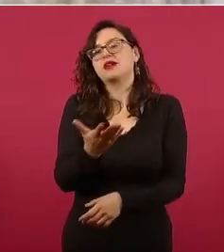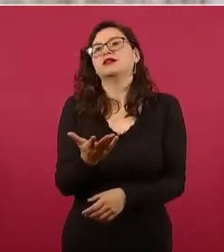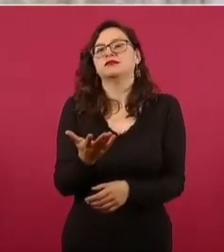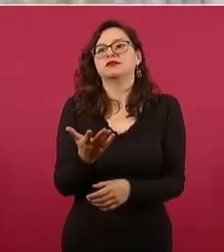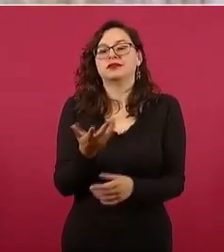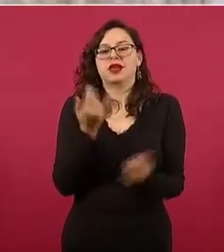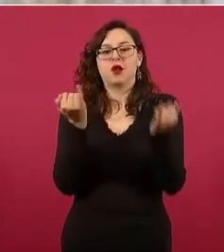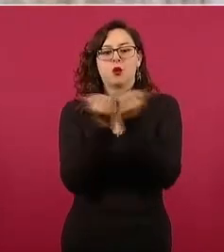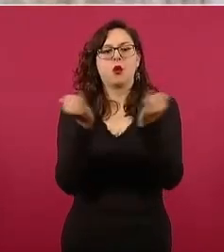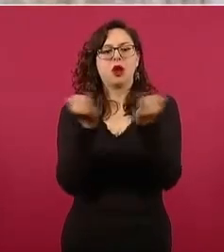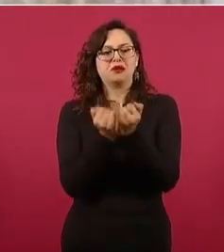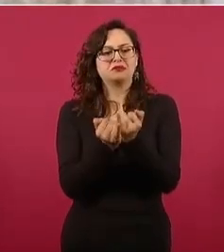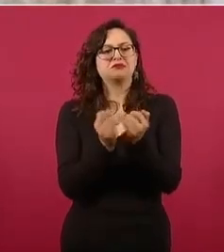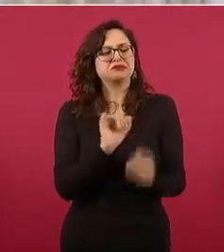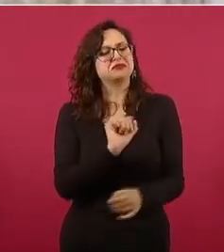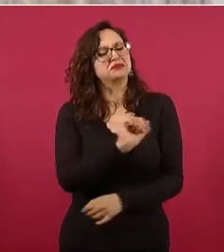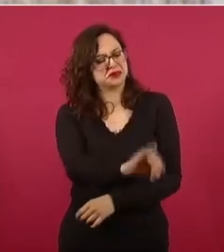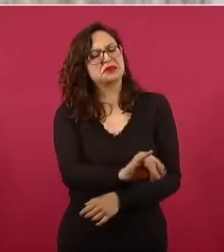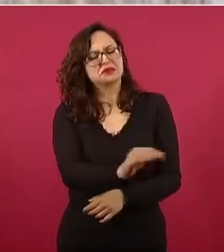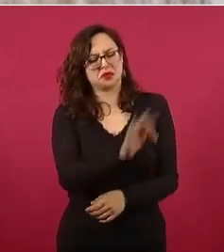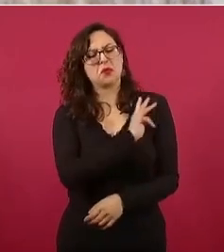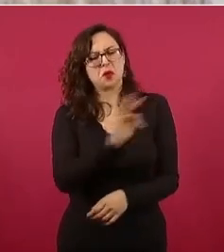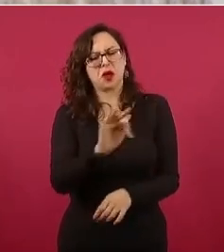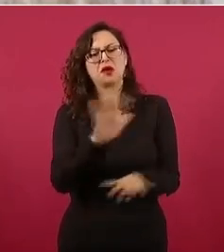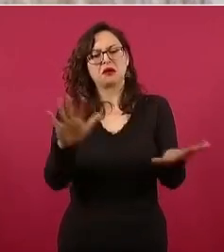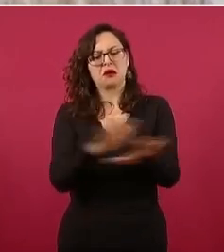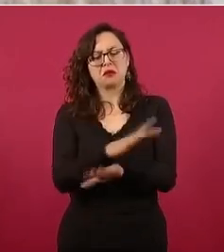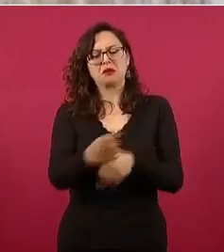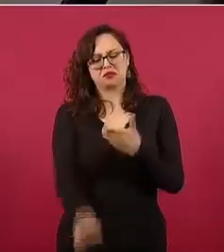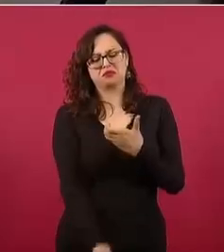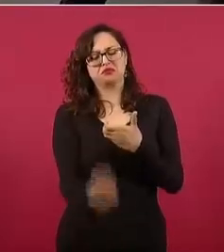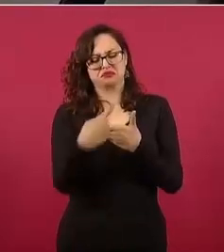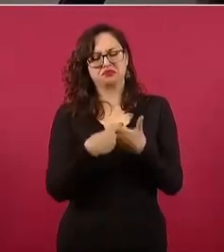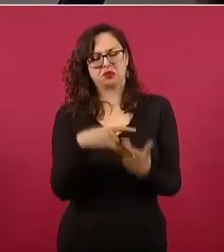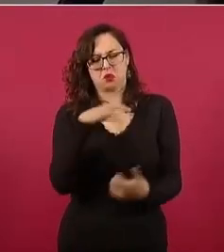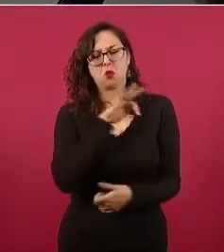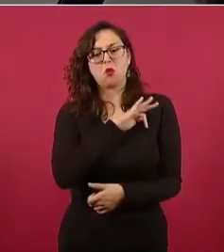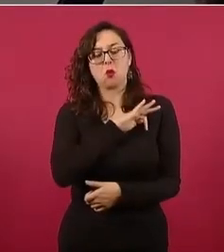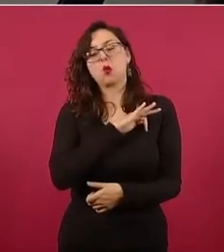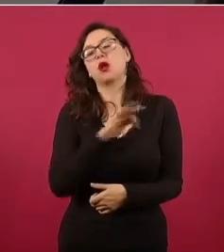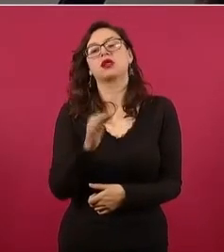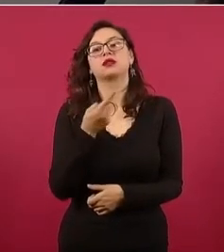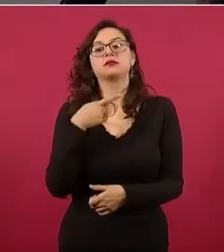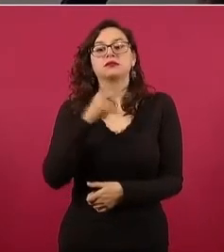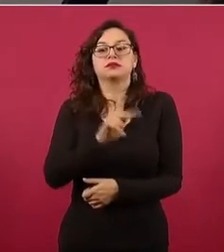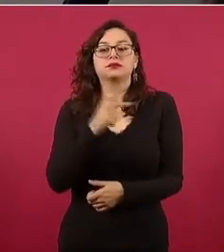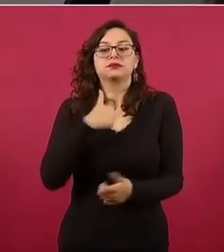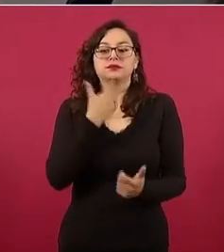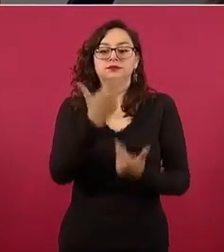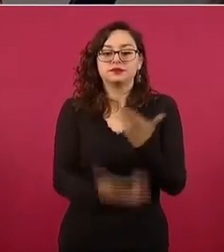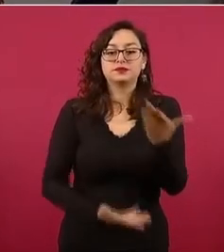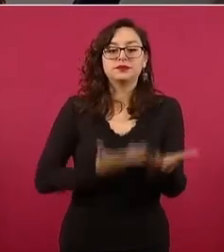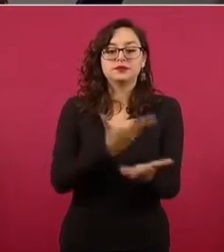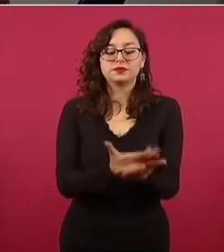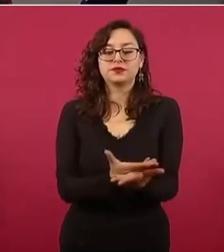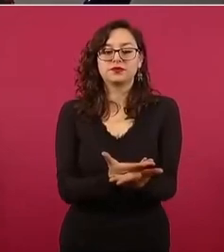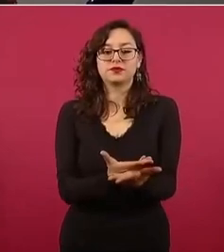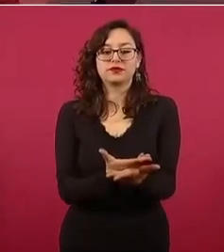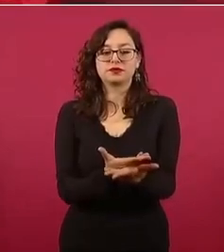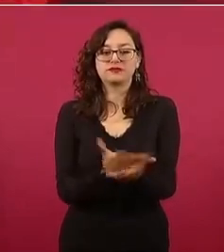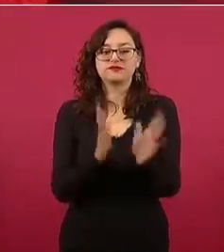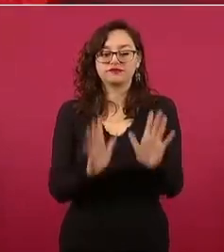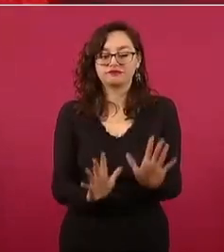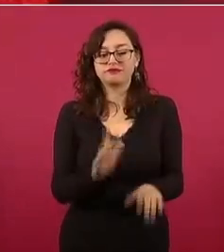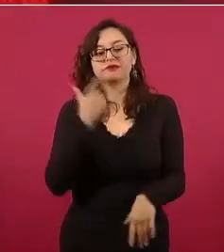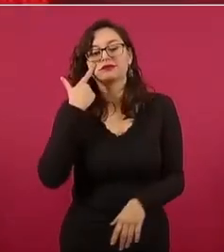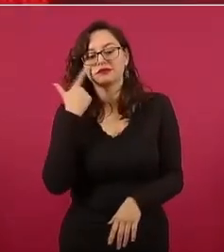y se les va a contratar. lo único que les planteamos es de que se va a